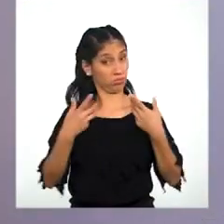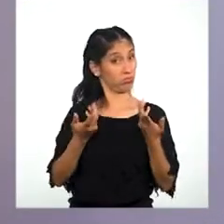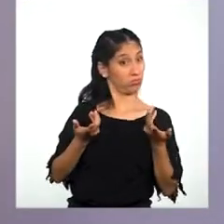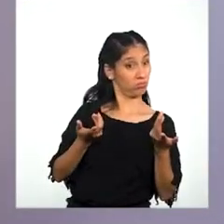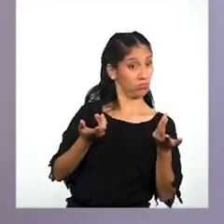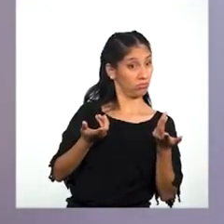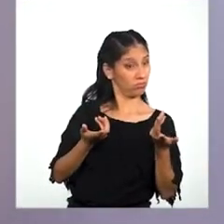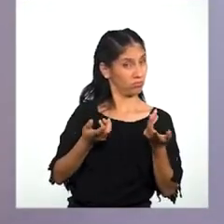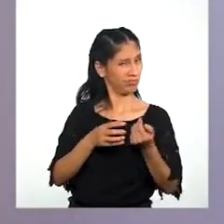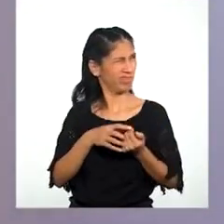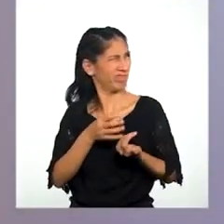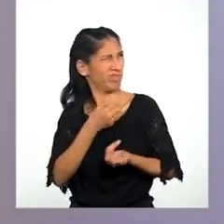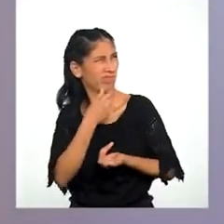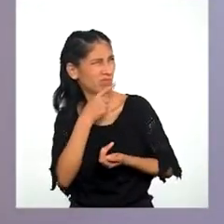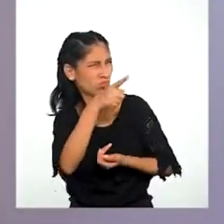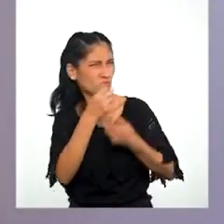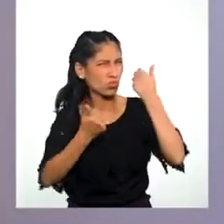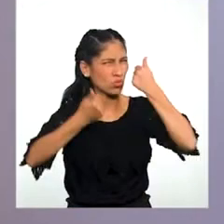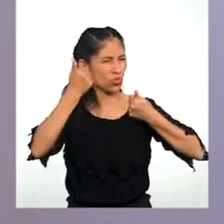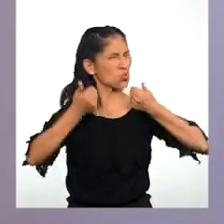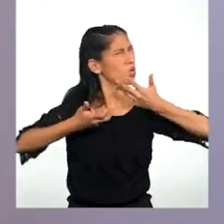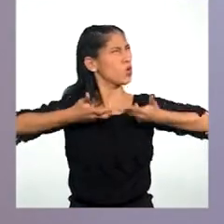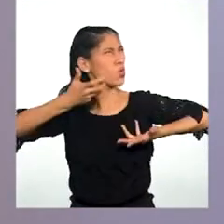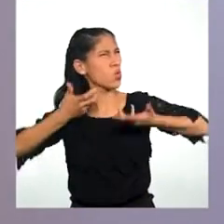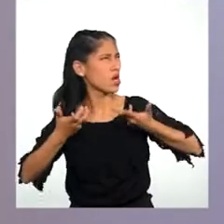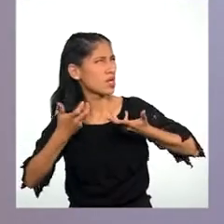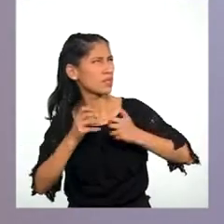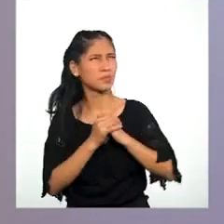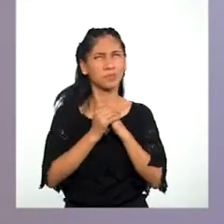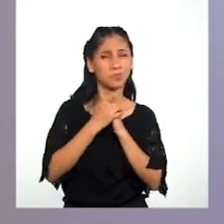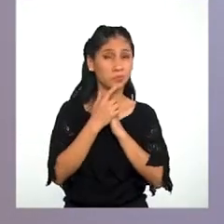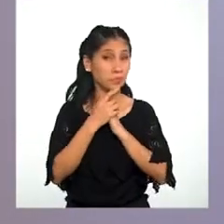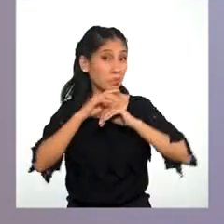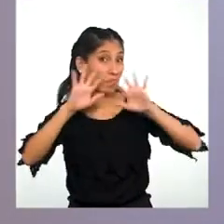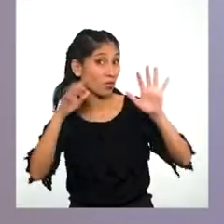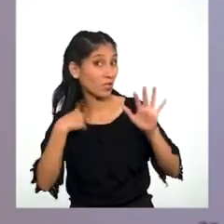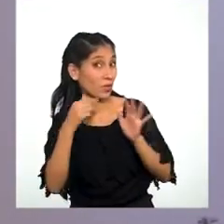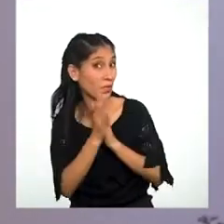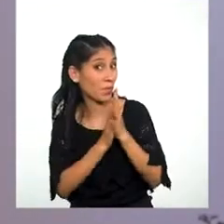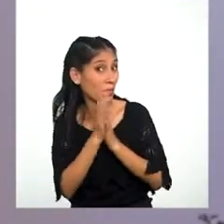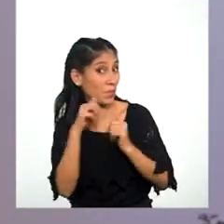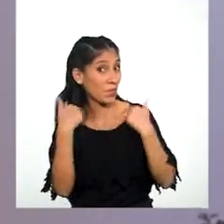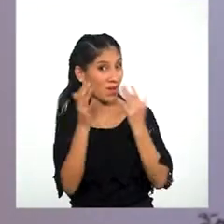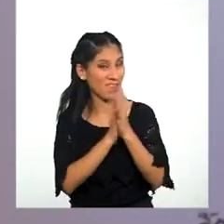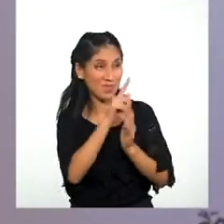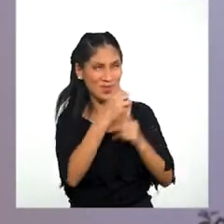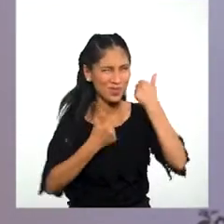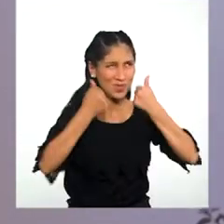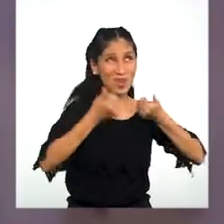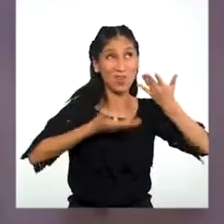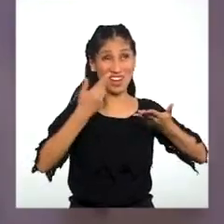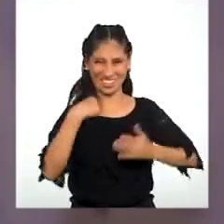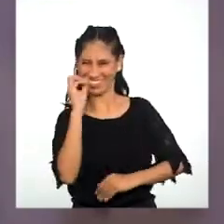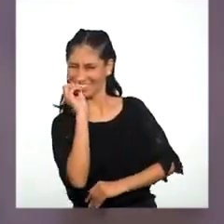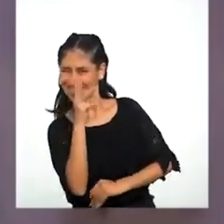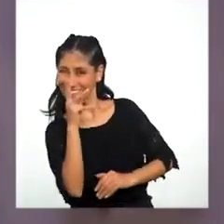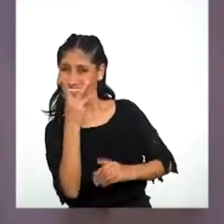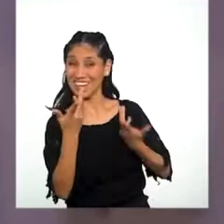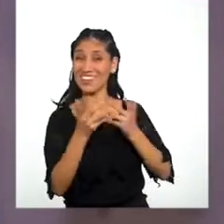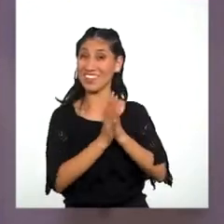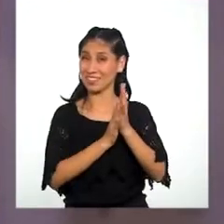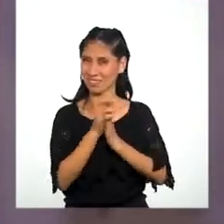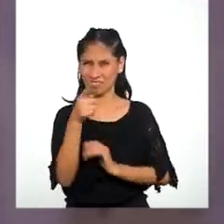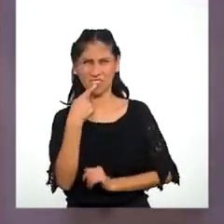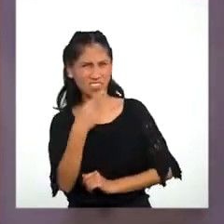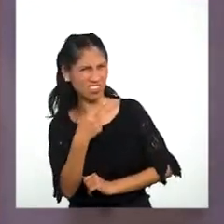¿Qué podrá ser? ¿Qué podrá ser? Tal vez yo pueda adivinar ¿Cuál es tu duda? ¿Dijiste